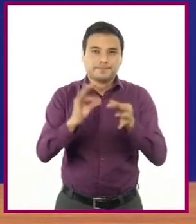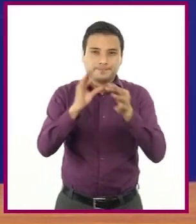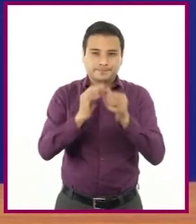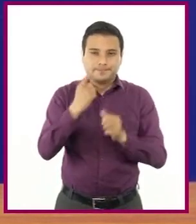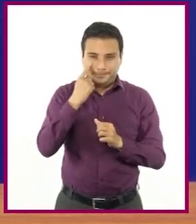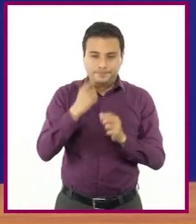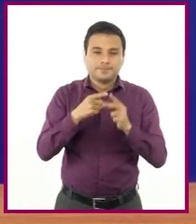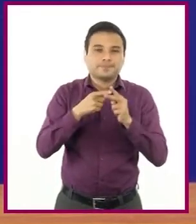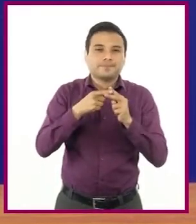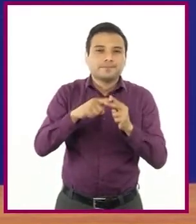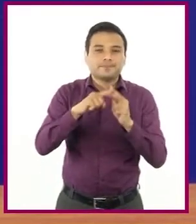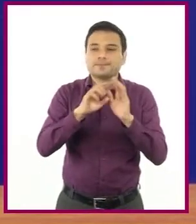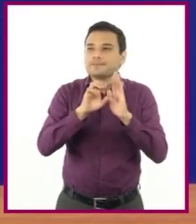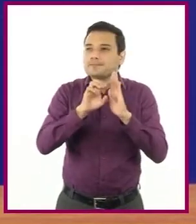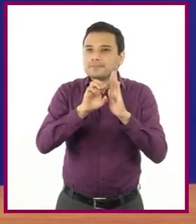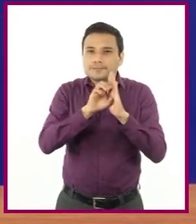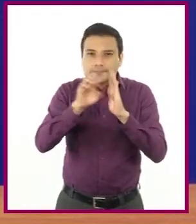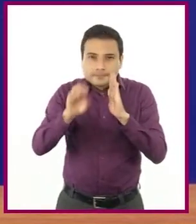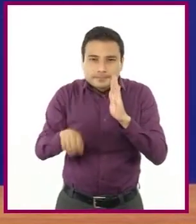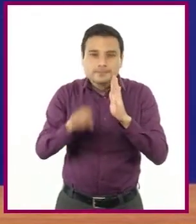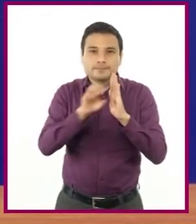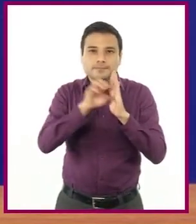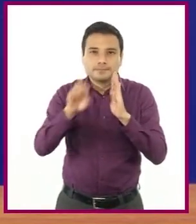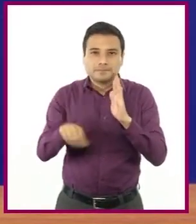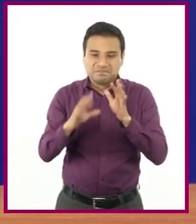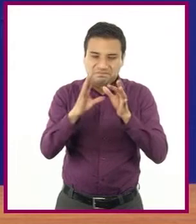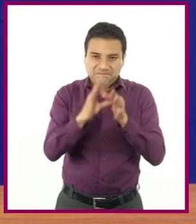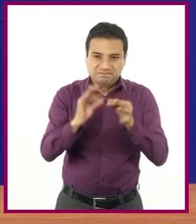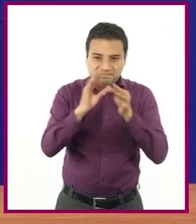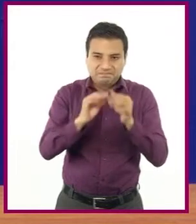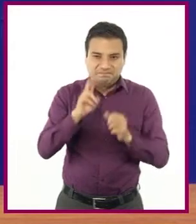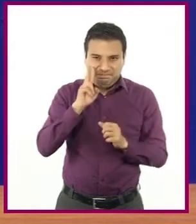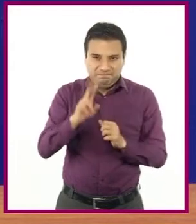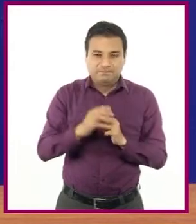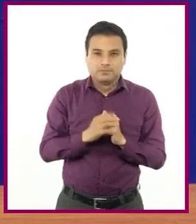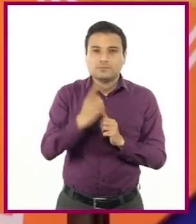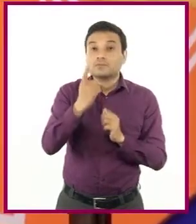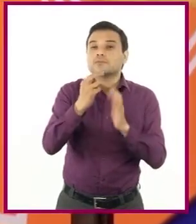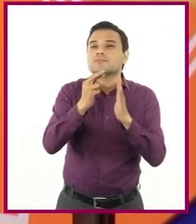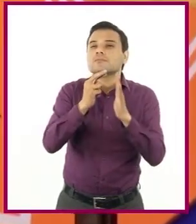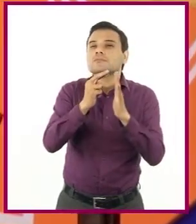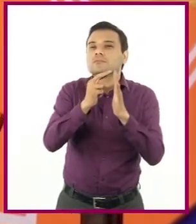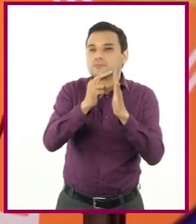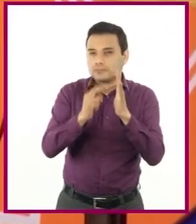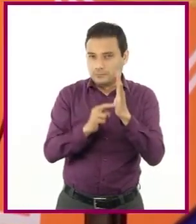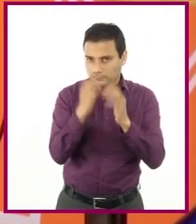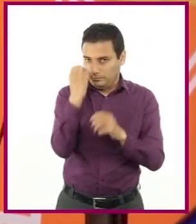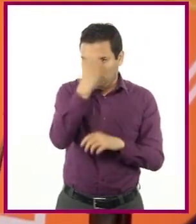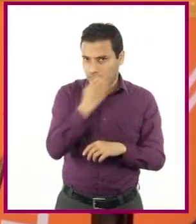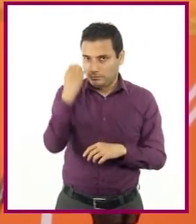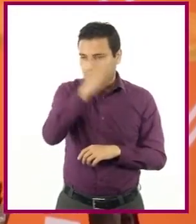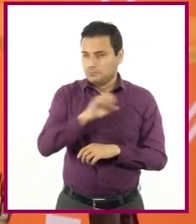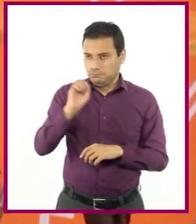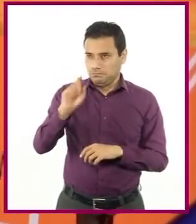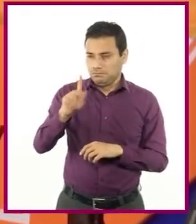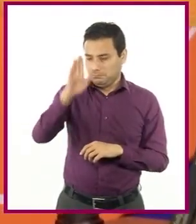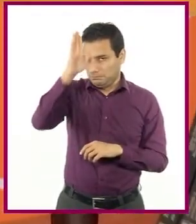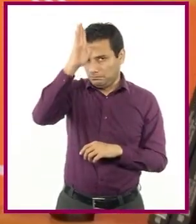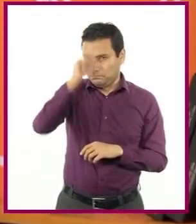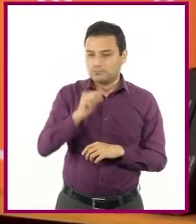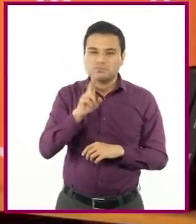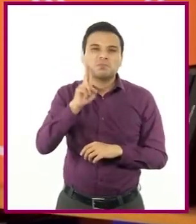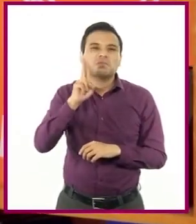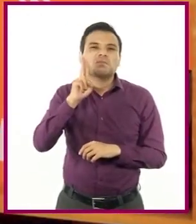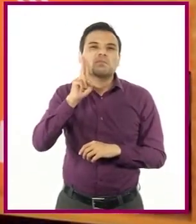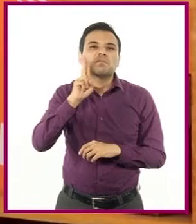para ir ilustrando lo que decimos, ¿qué te parece si analizamos una de las reglas? Sí, profesora. Me parece muy